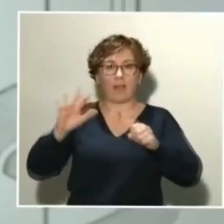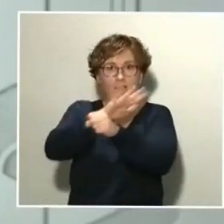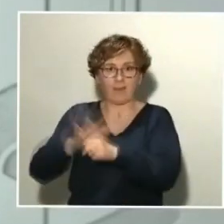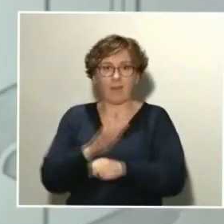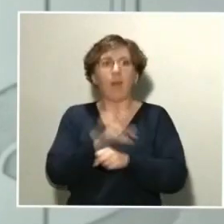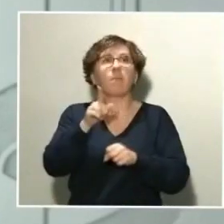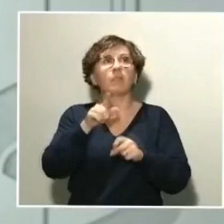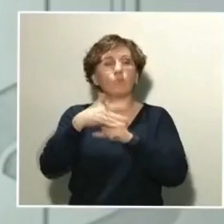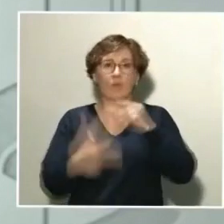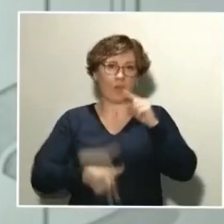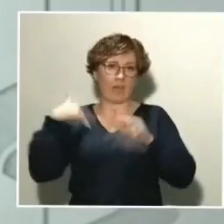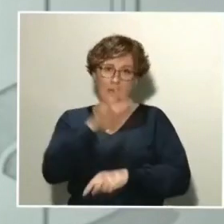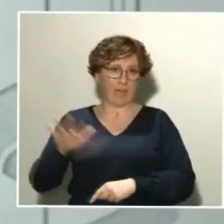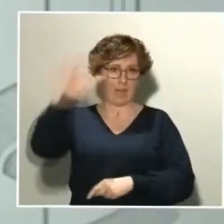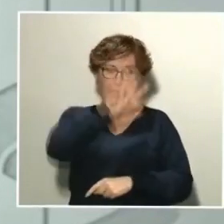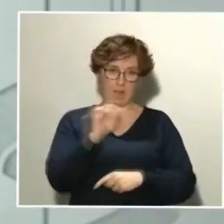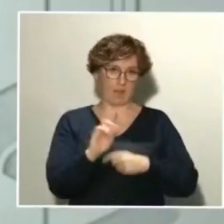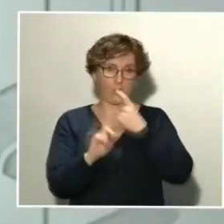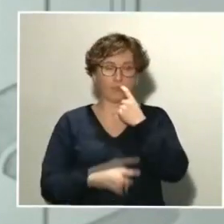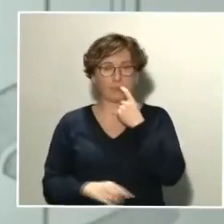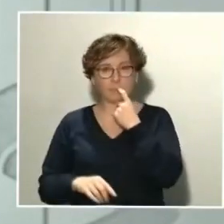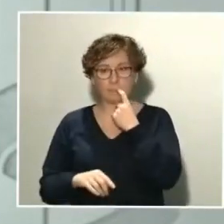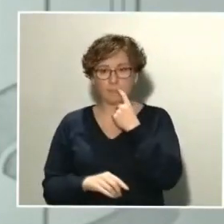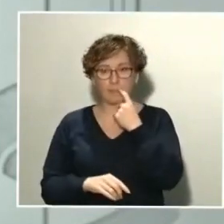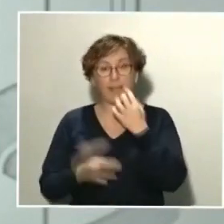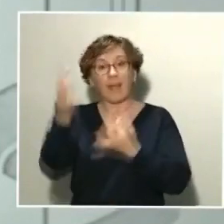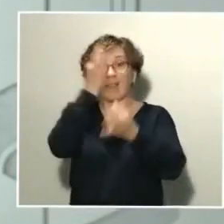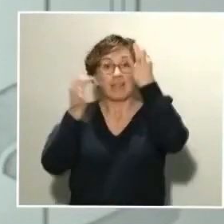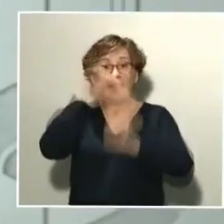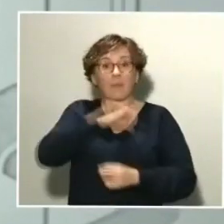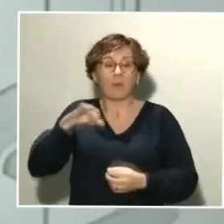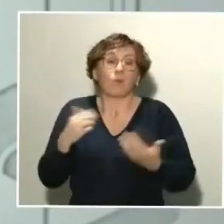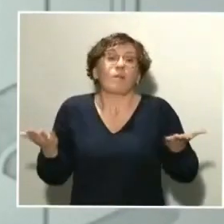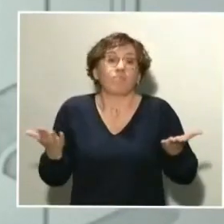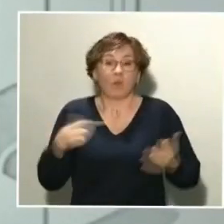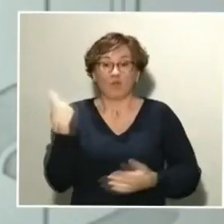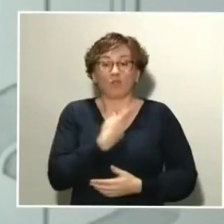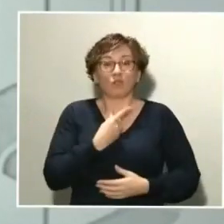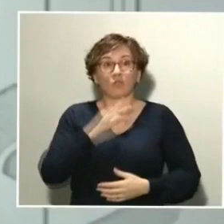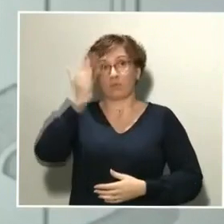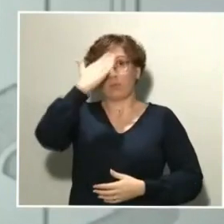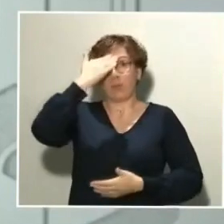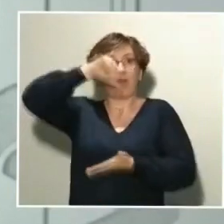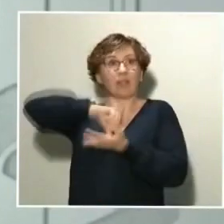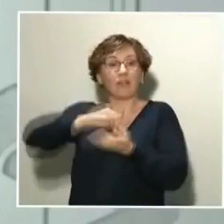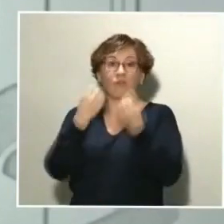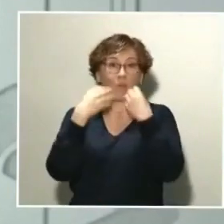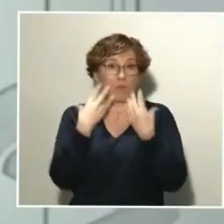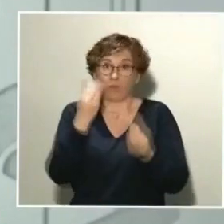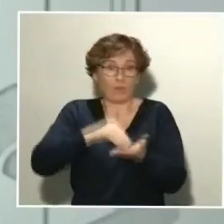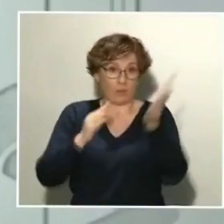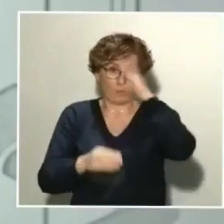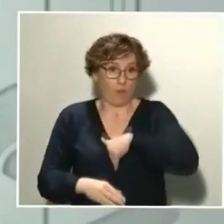Los detalles individuales, lamentablemente nosotros a nivel central no tenemos información, pero sí que es cierto que